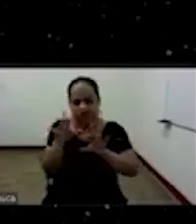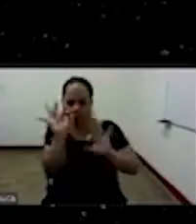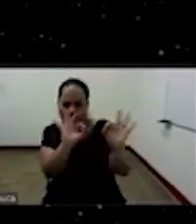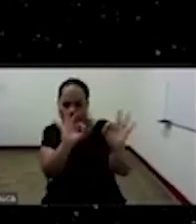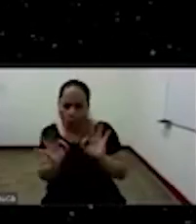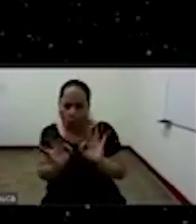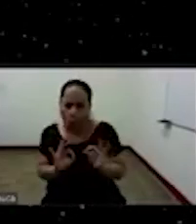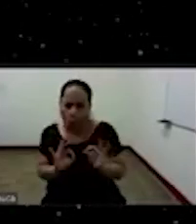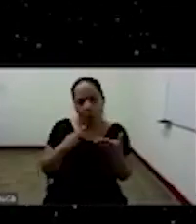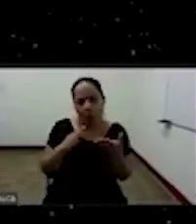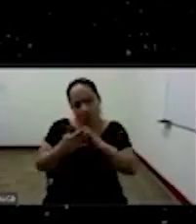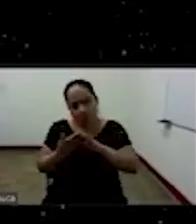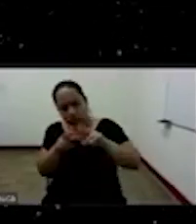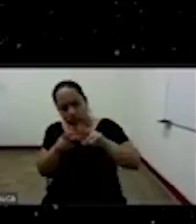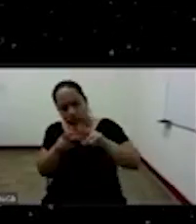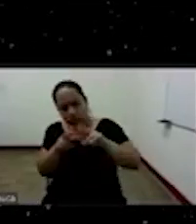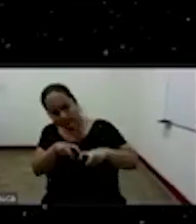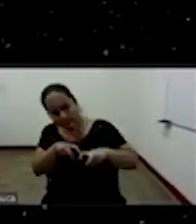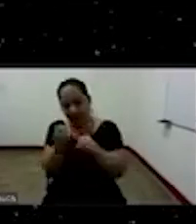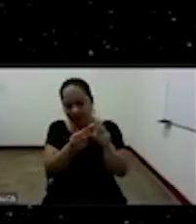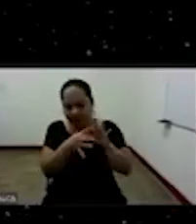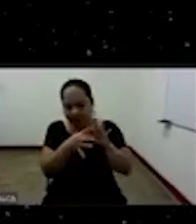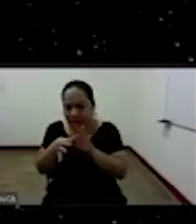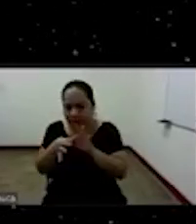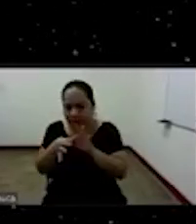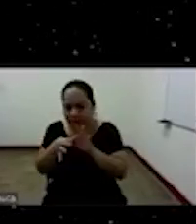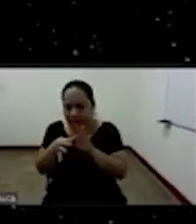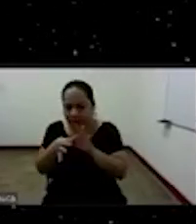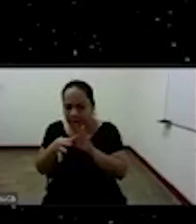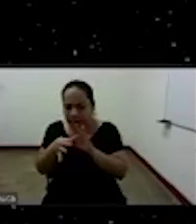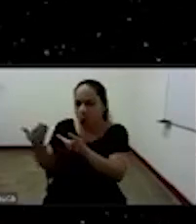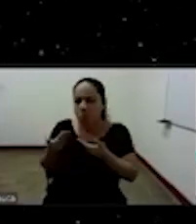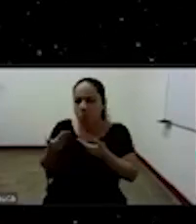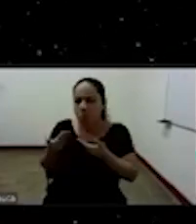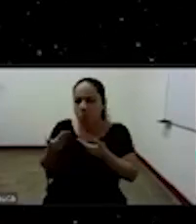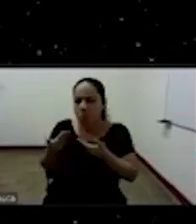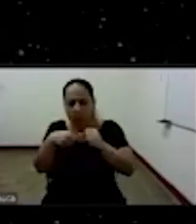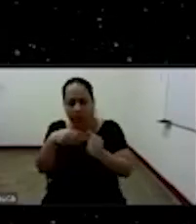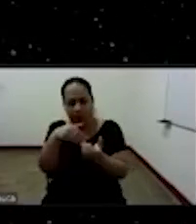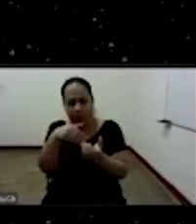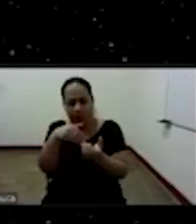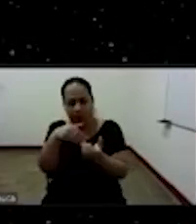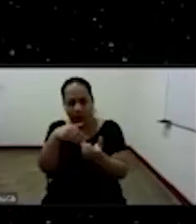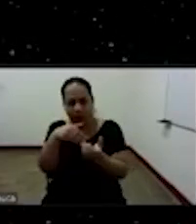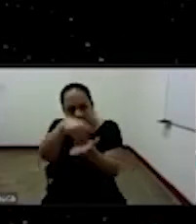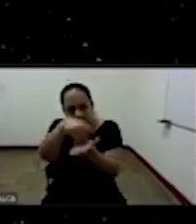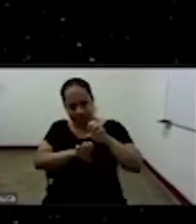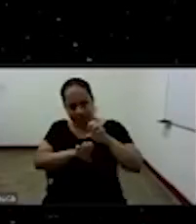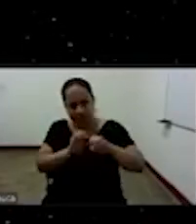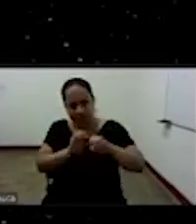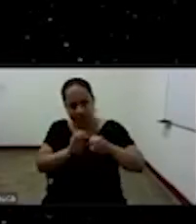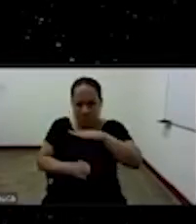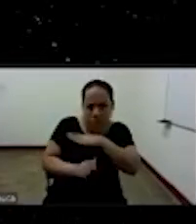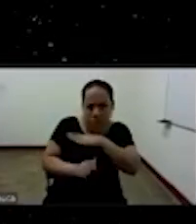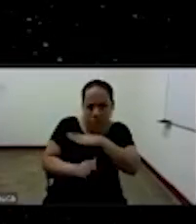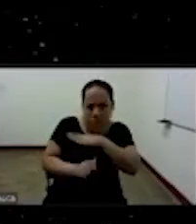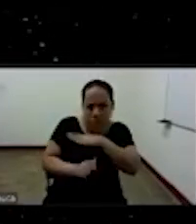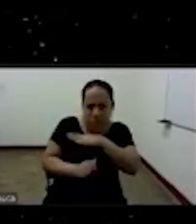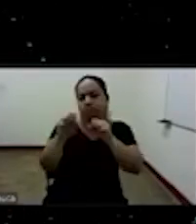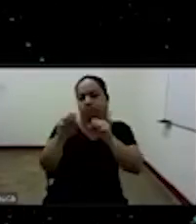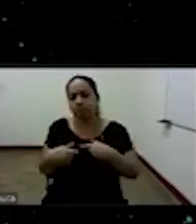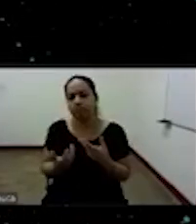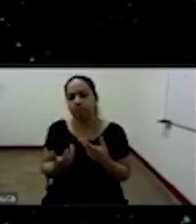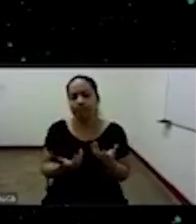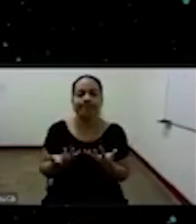de manera articular para para digamos cómo para mantener eh una